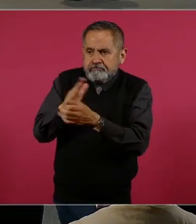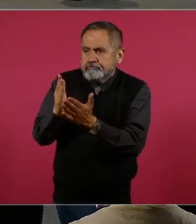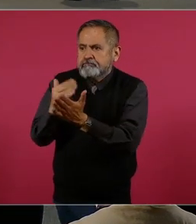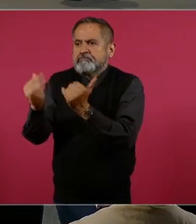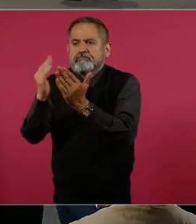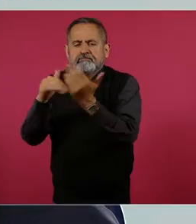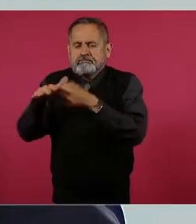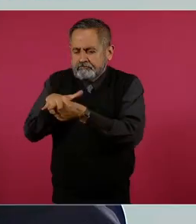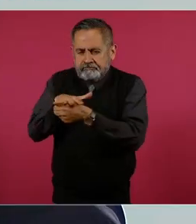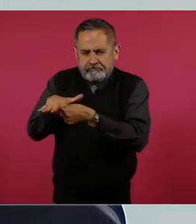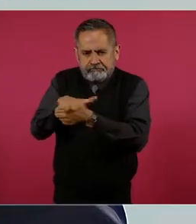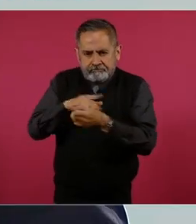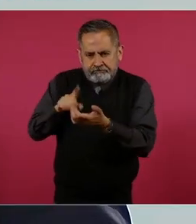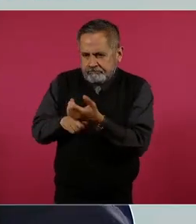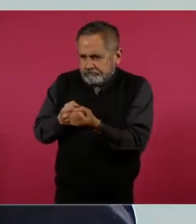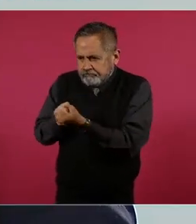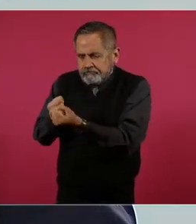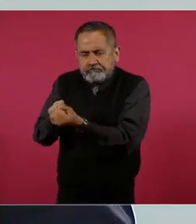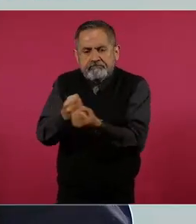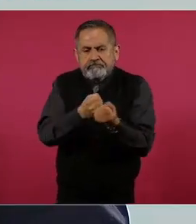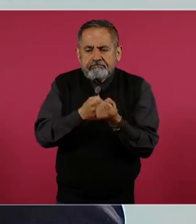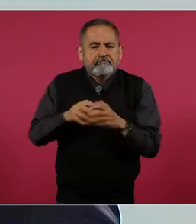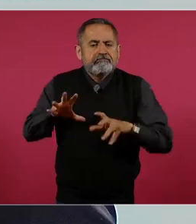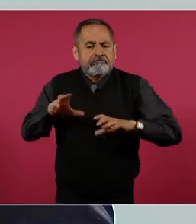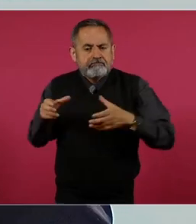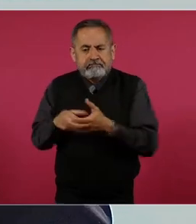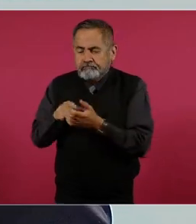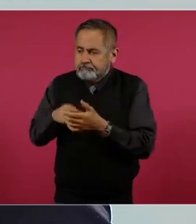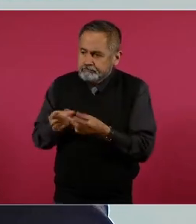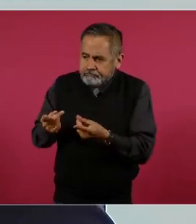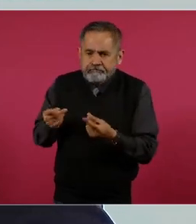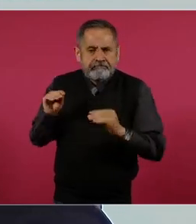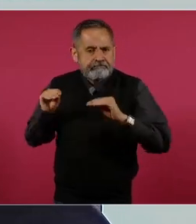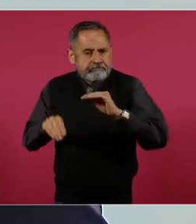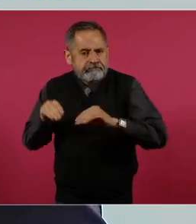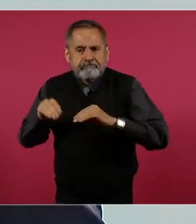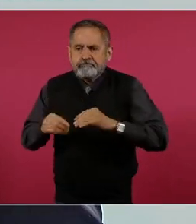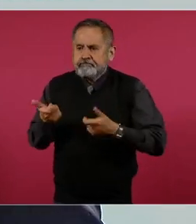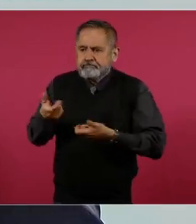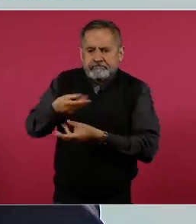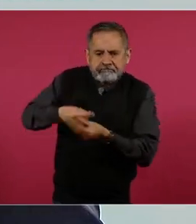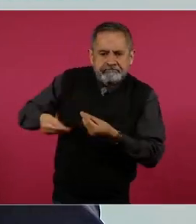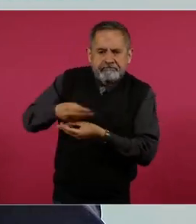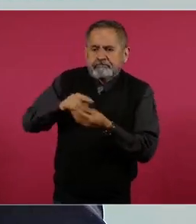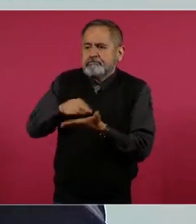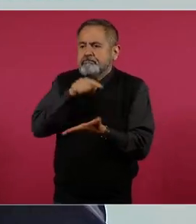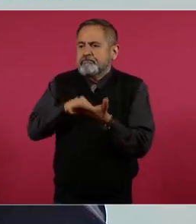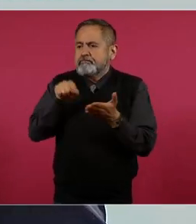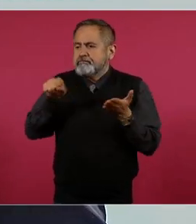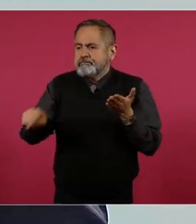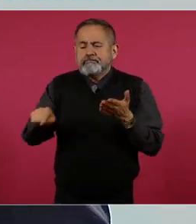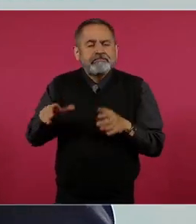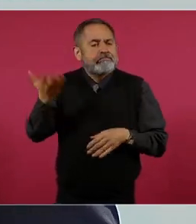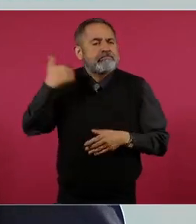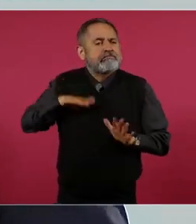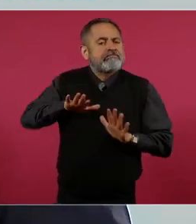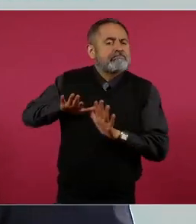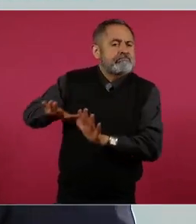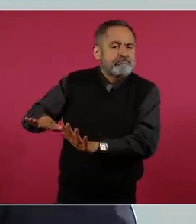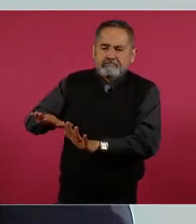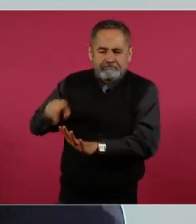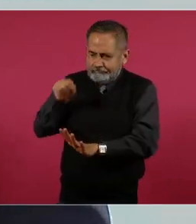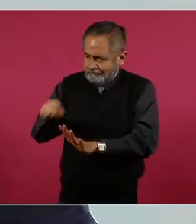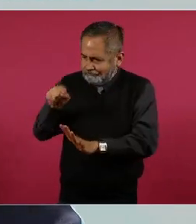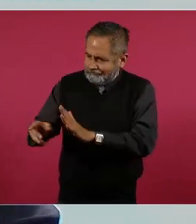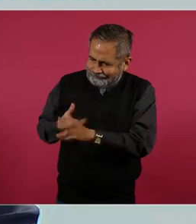fortaleciendo directamente la infraestructura del país y fomentando la actividad económica, especialmente en aquellas regiones con mayor rezago de infraestructura